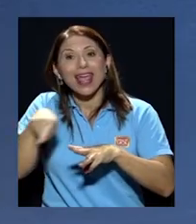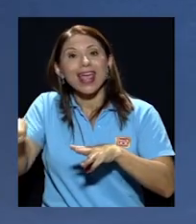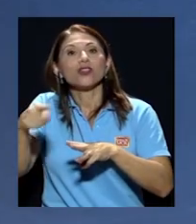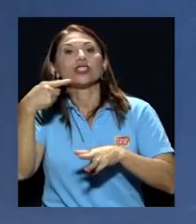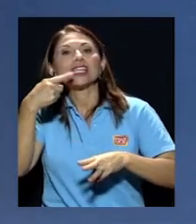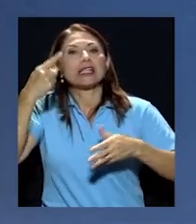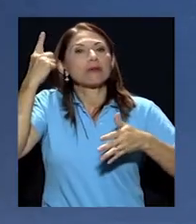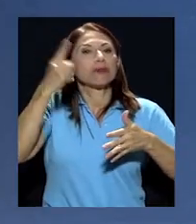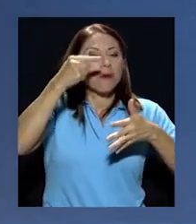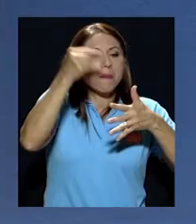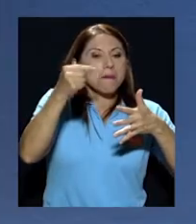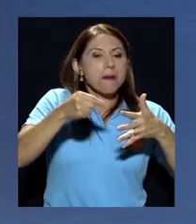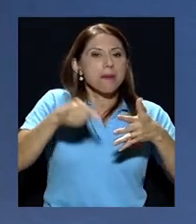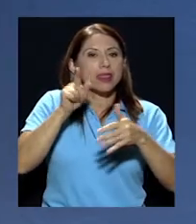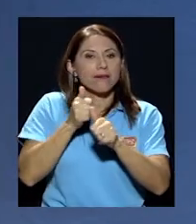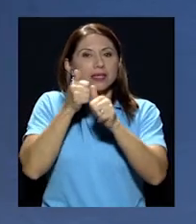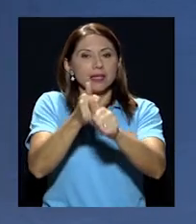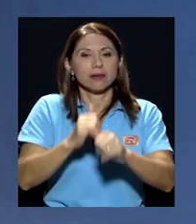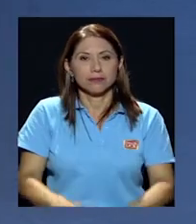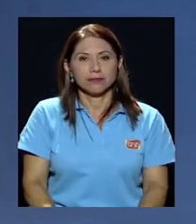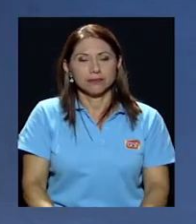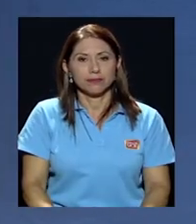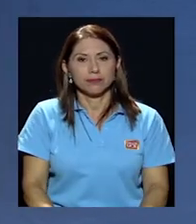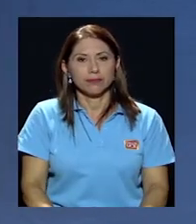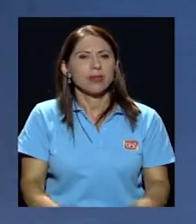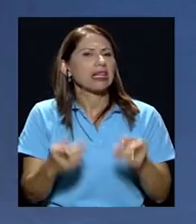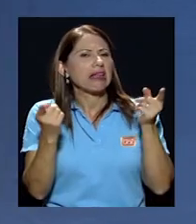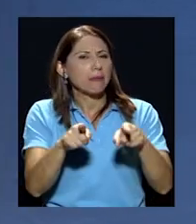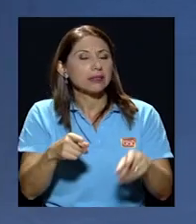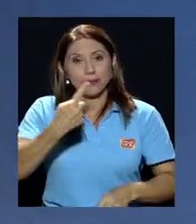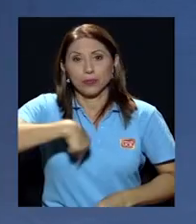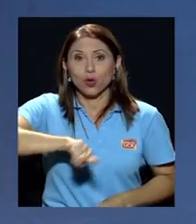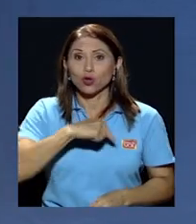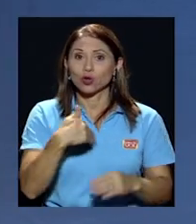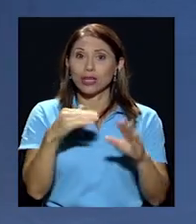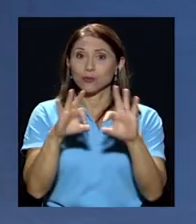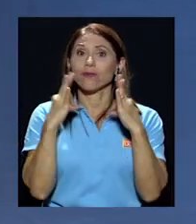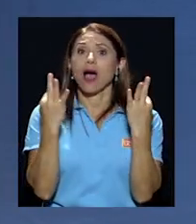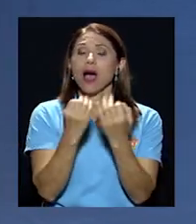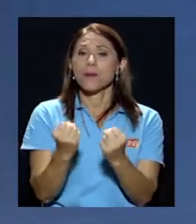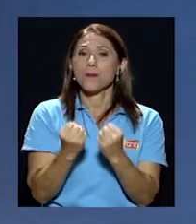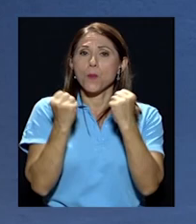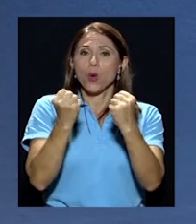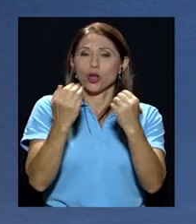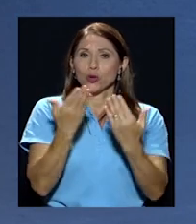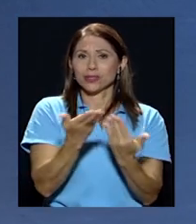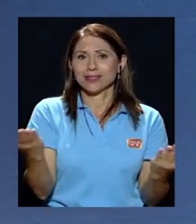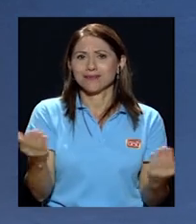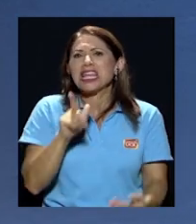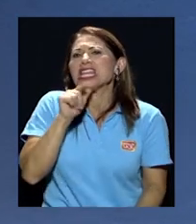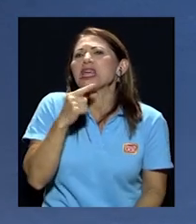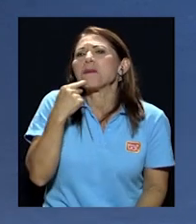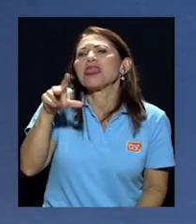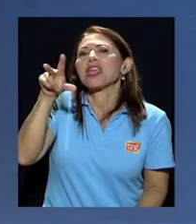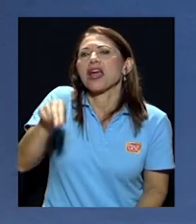en ese sentido por ejemplo ¿qué pasa? tenemos familias poderosas ¿quién va a negar el poder por